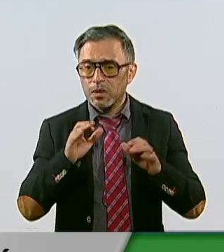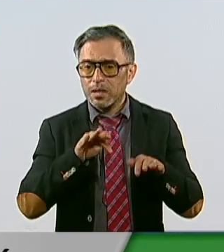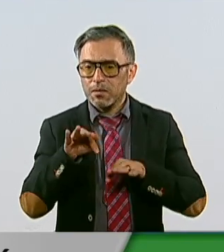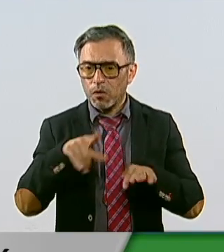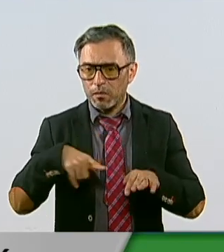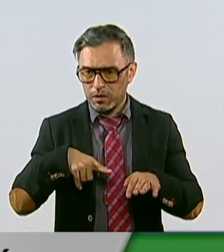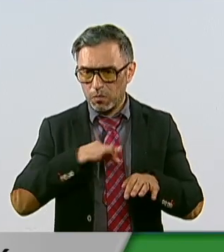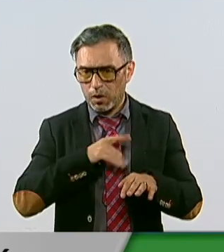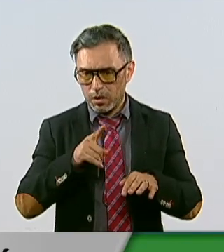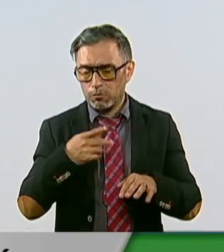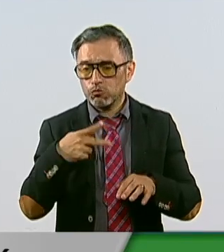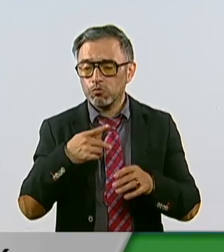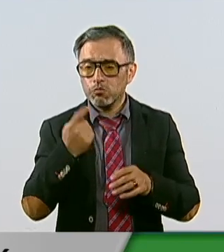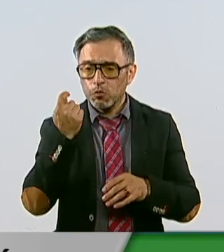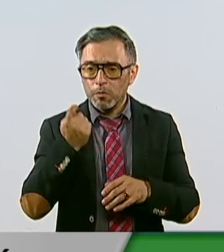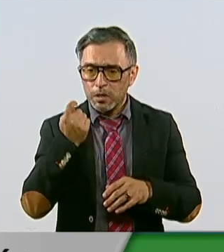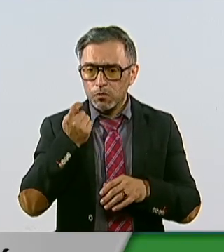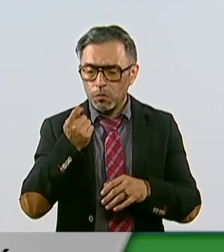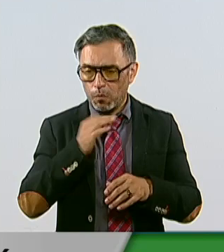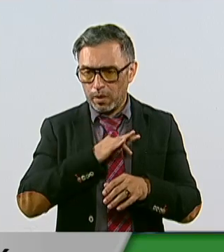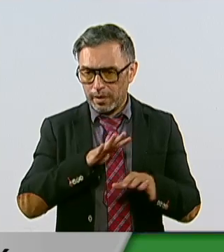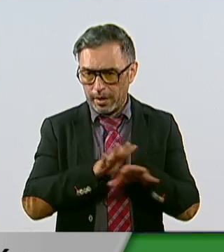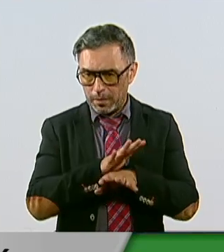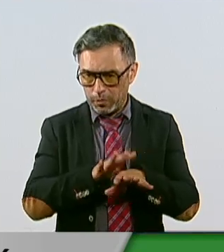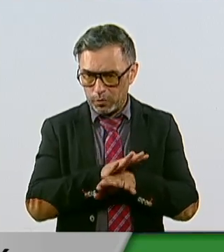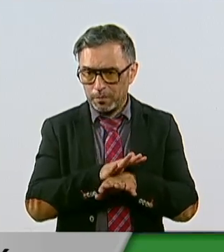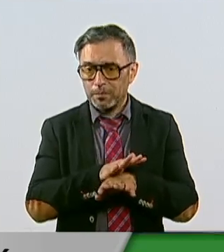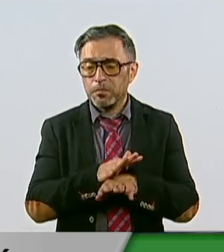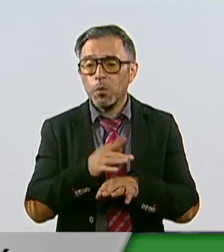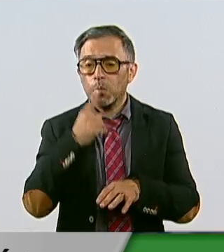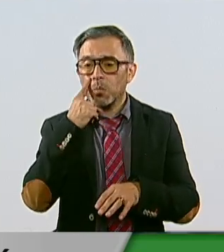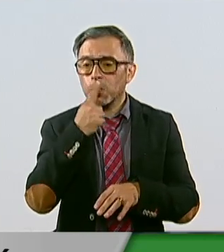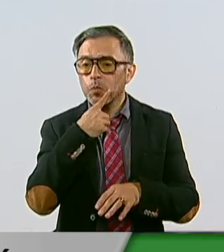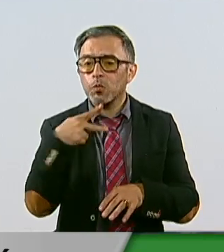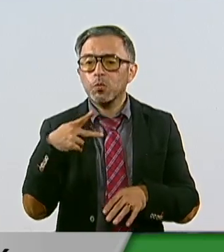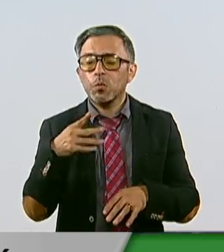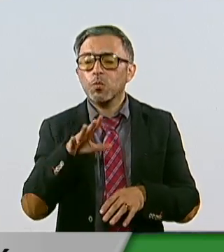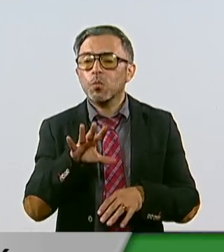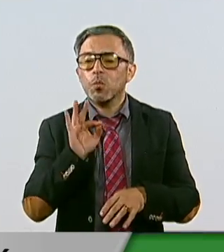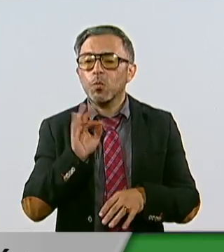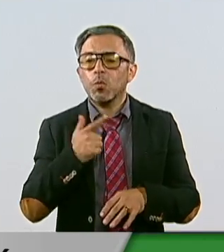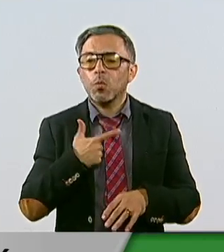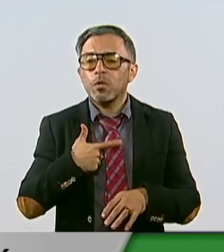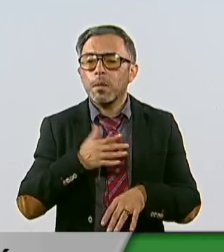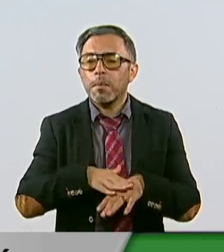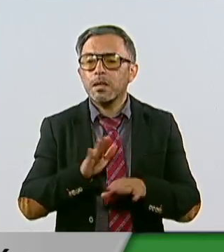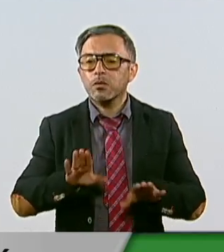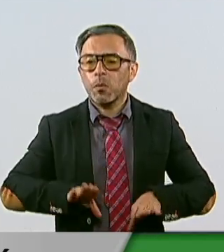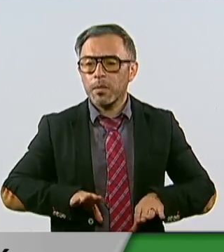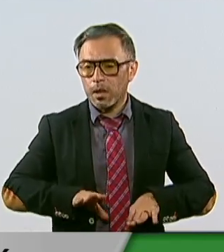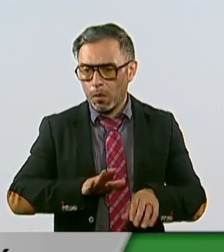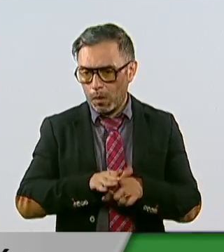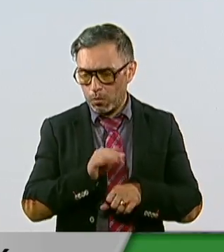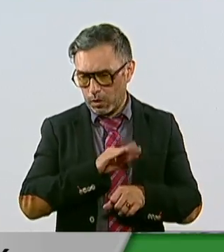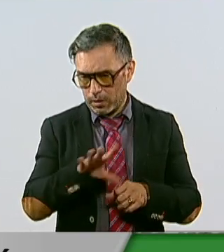jubilación. Ello dijo a afecto de que elijan continuar con el trámite que más les convenga. Vamos a escuchar.